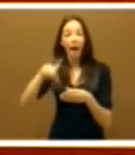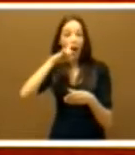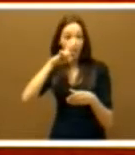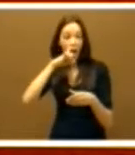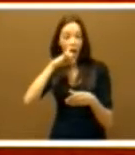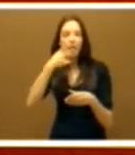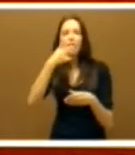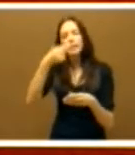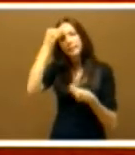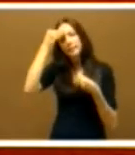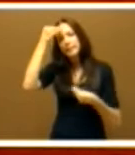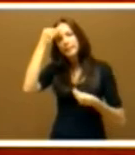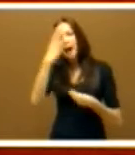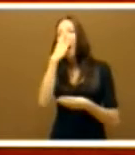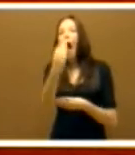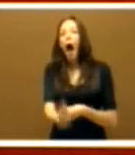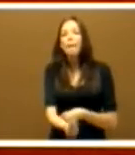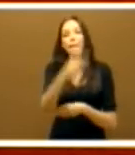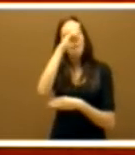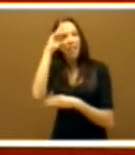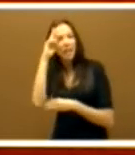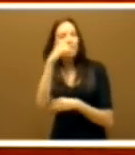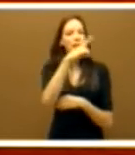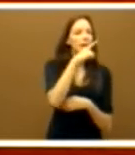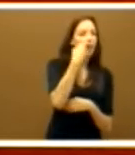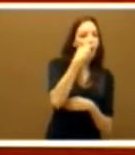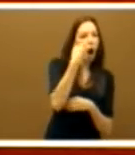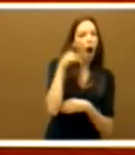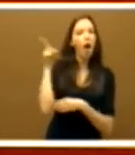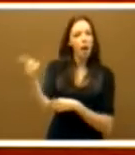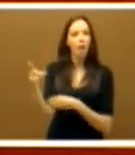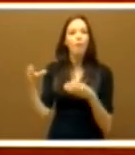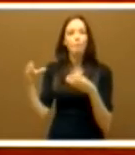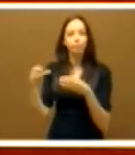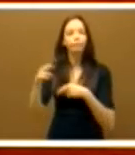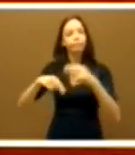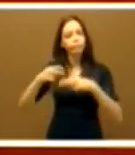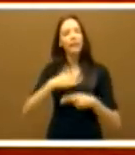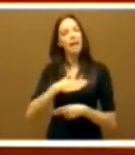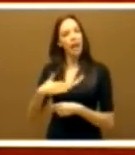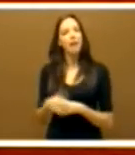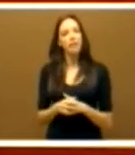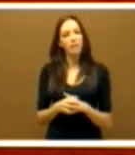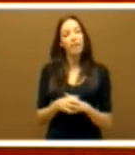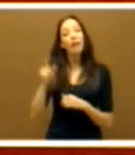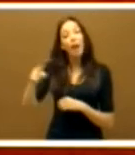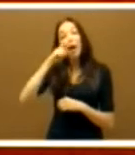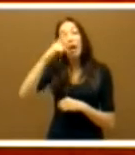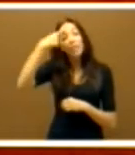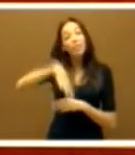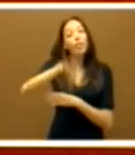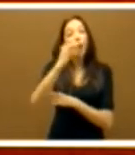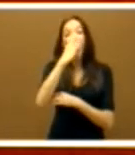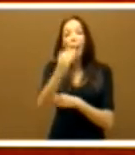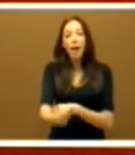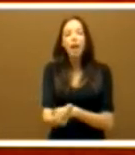pasara por una comunidad gobernada por los socialistas. Fue el presidente Aznar el que decidió que el AVE para los